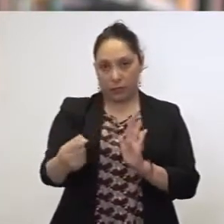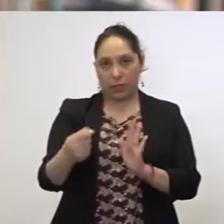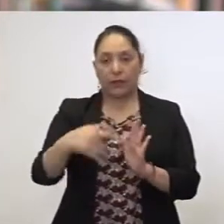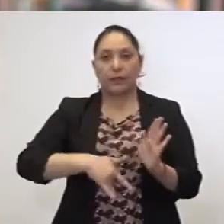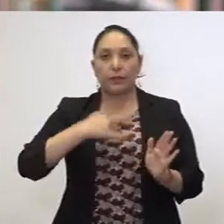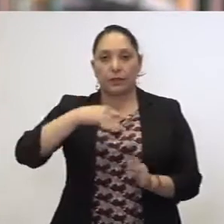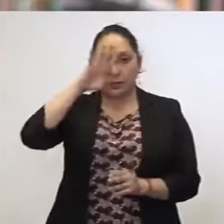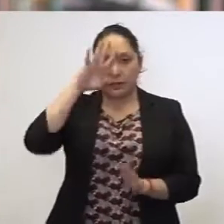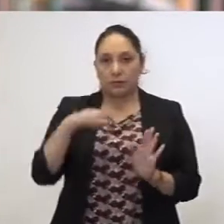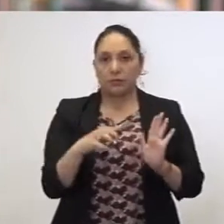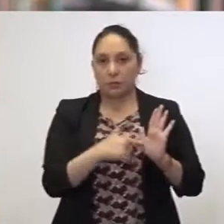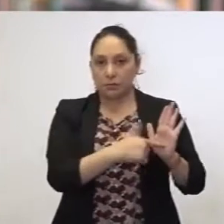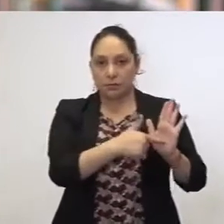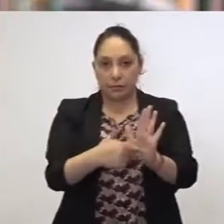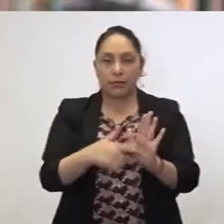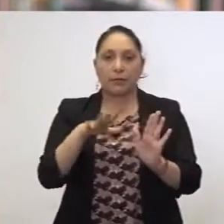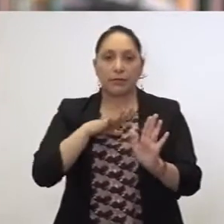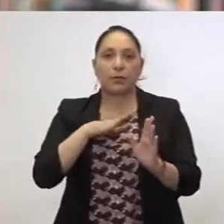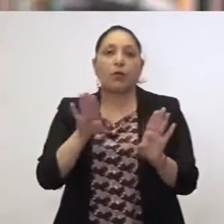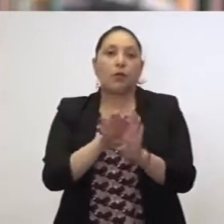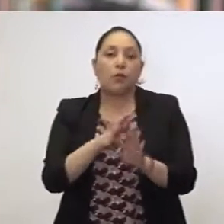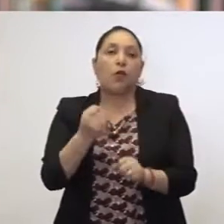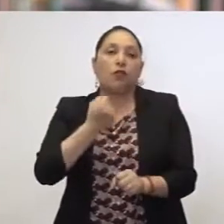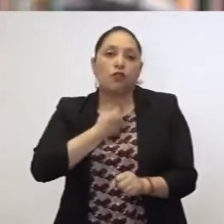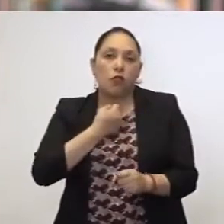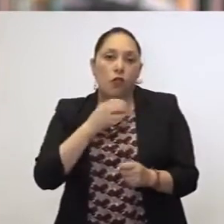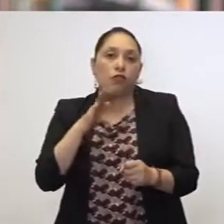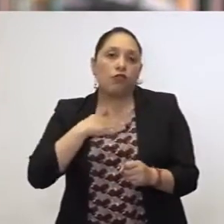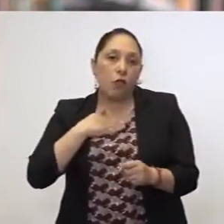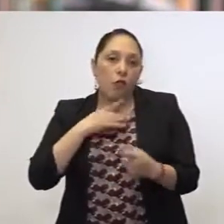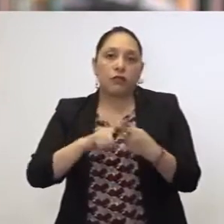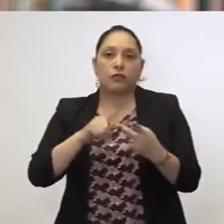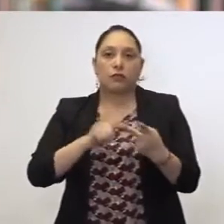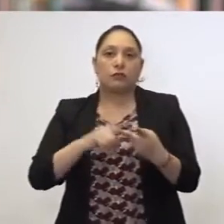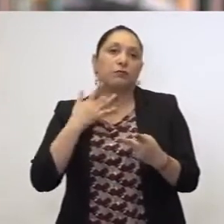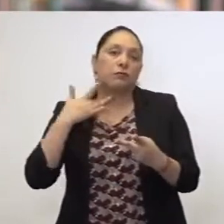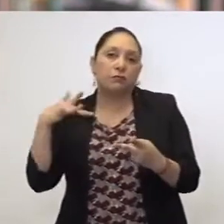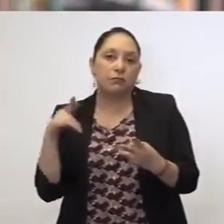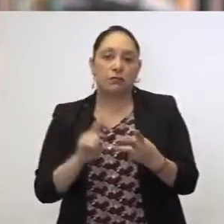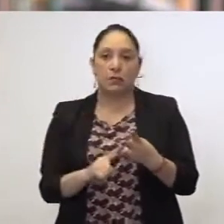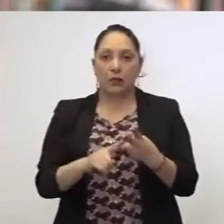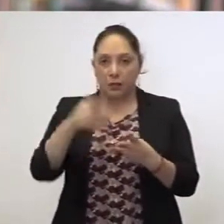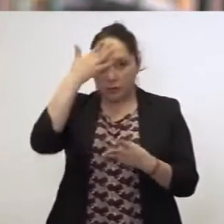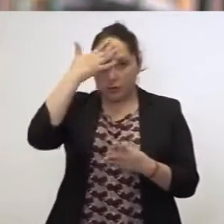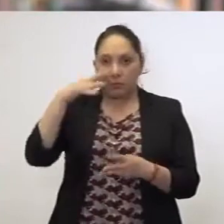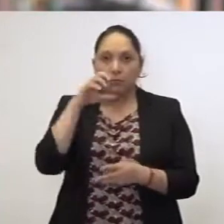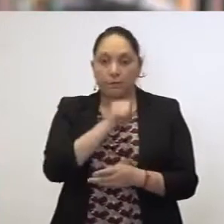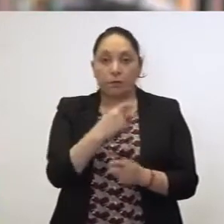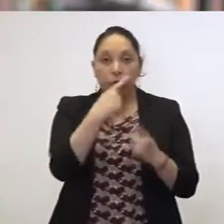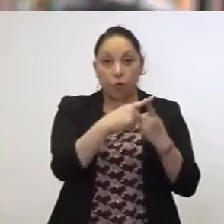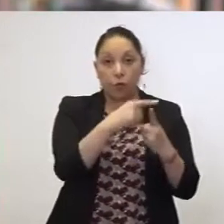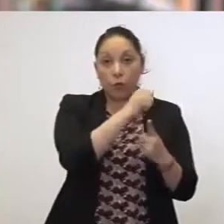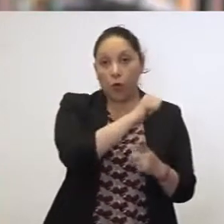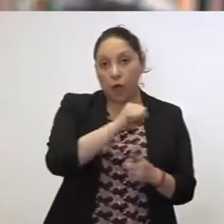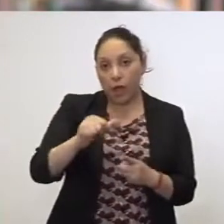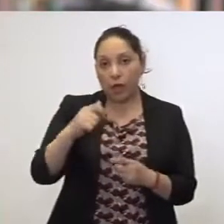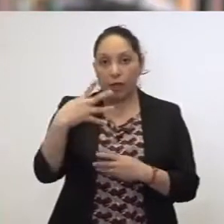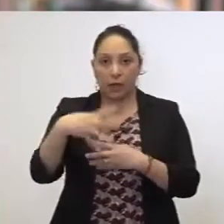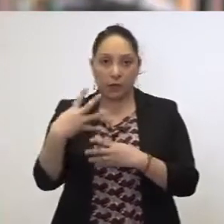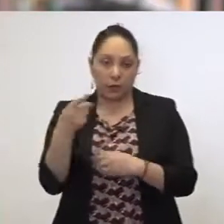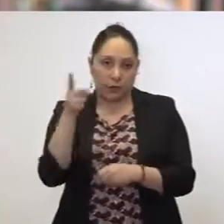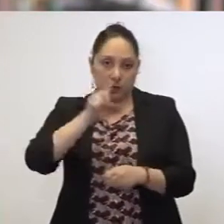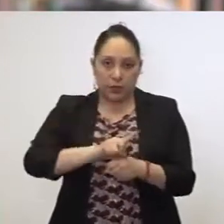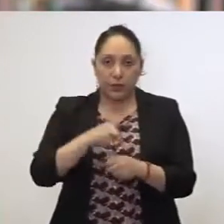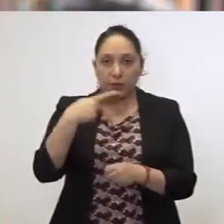aparezcan los síntomas que ya conocemos como tos, dolor de garganta, fiebre, puede ser desde 1 hasta 14